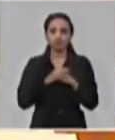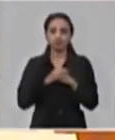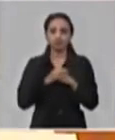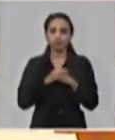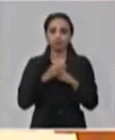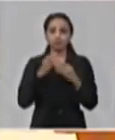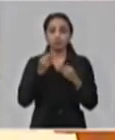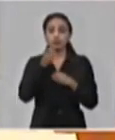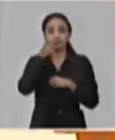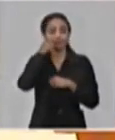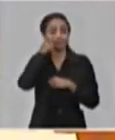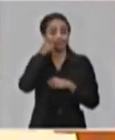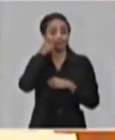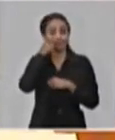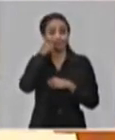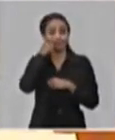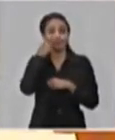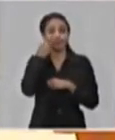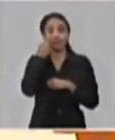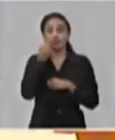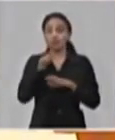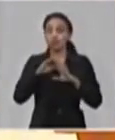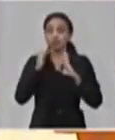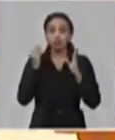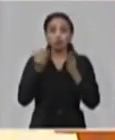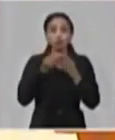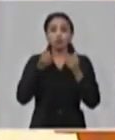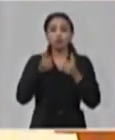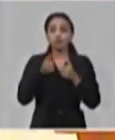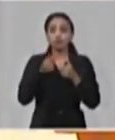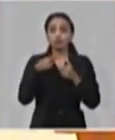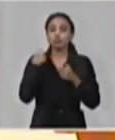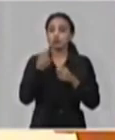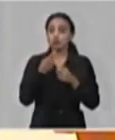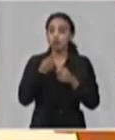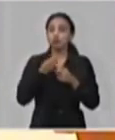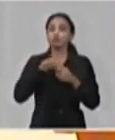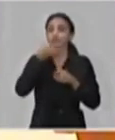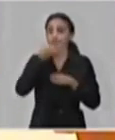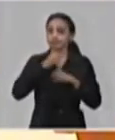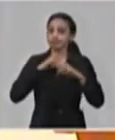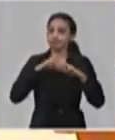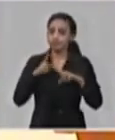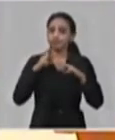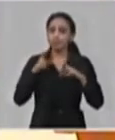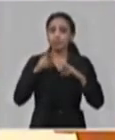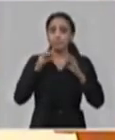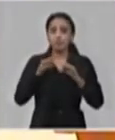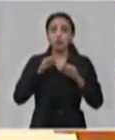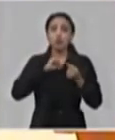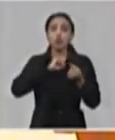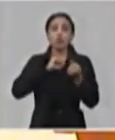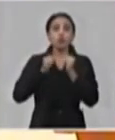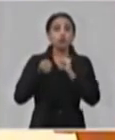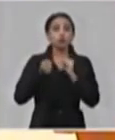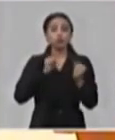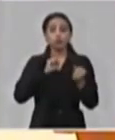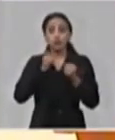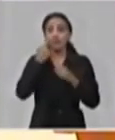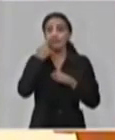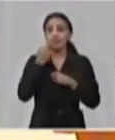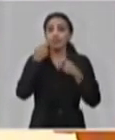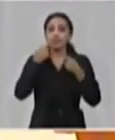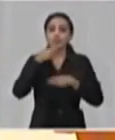con mucha vigilancia y observación. En eso insistimos. La prevención y el control tenemos que